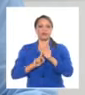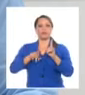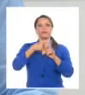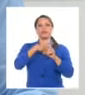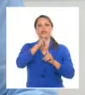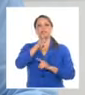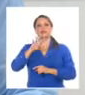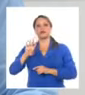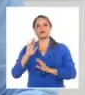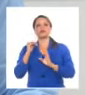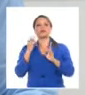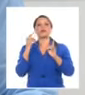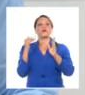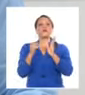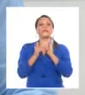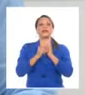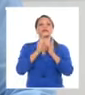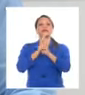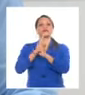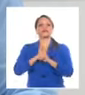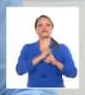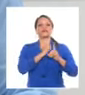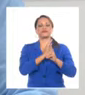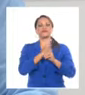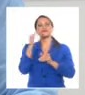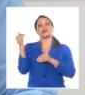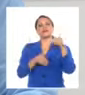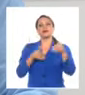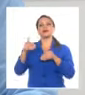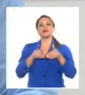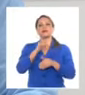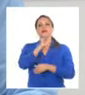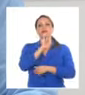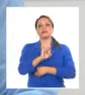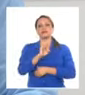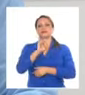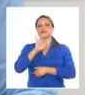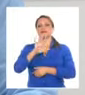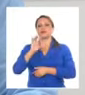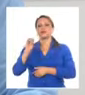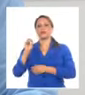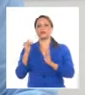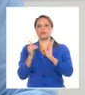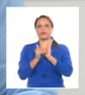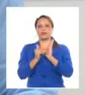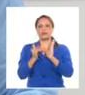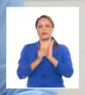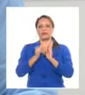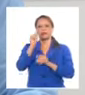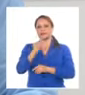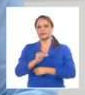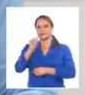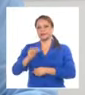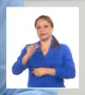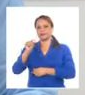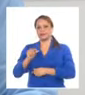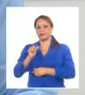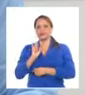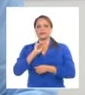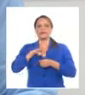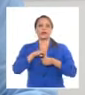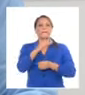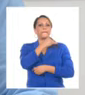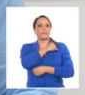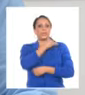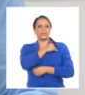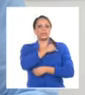.000 encuentros con la participación de 750.000 compañeros, entre ellos militantes